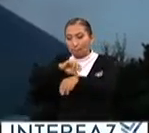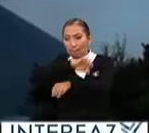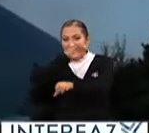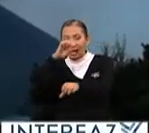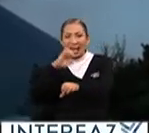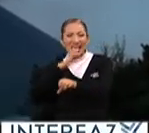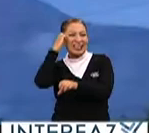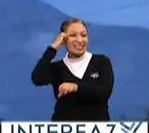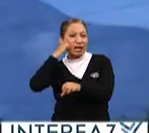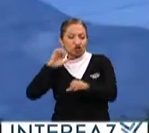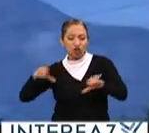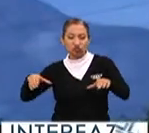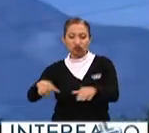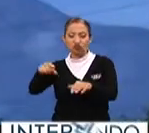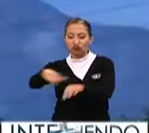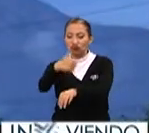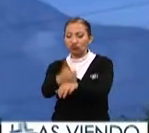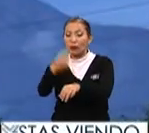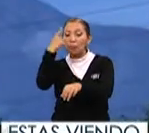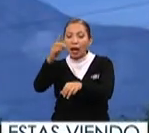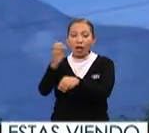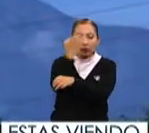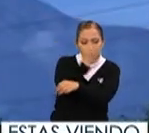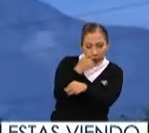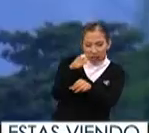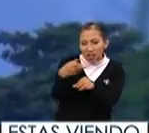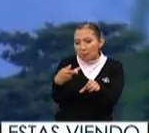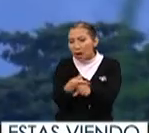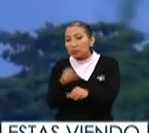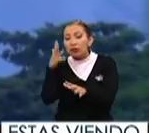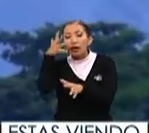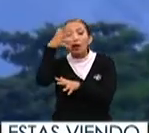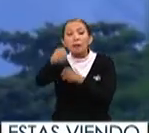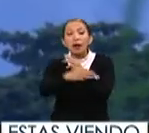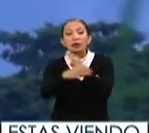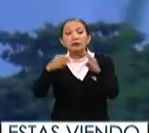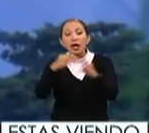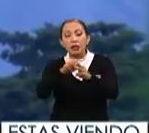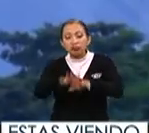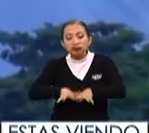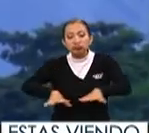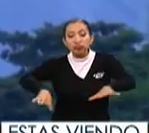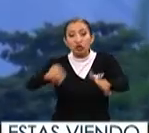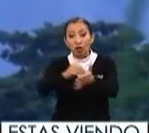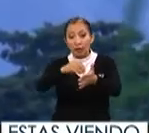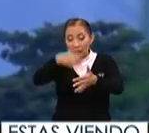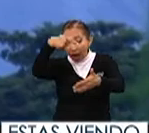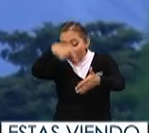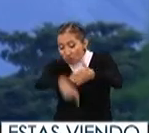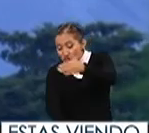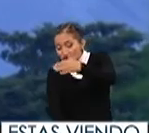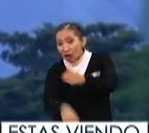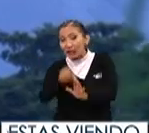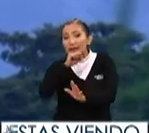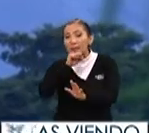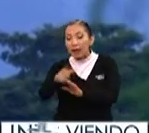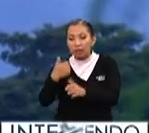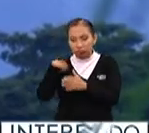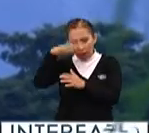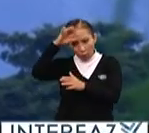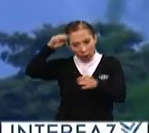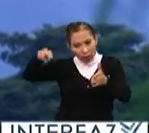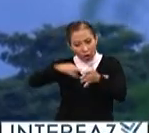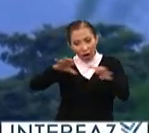estación sismológica para estudiar las consecuencias y saber qué pasará con el material que se encuentra aún en la tierra además se sumó un